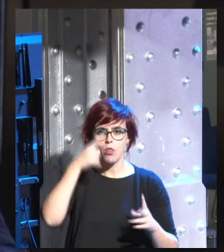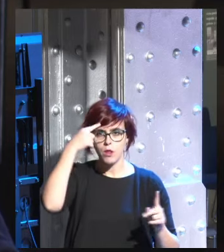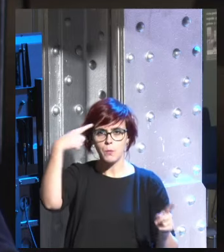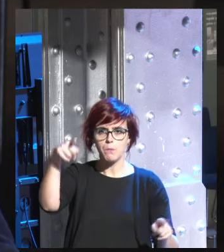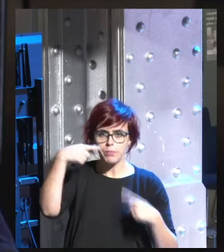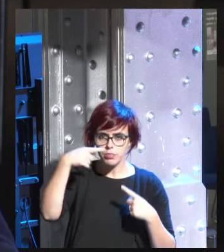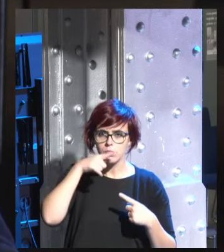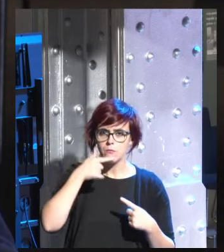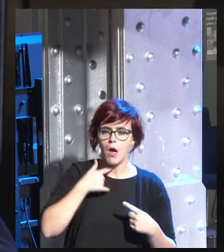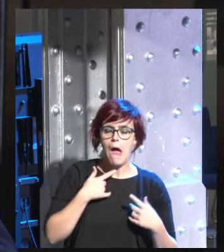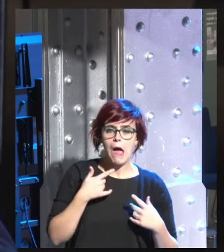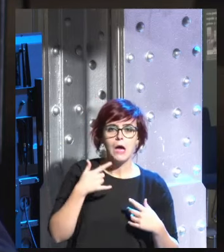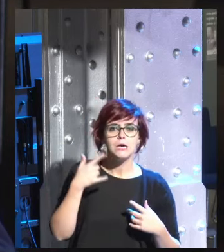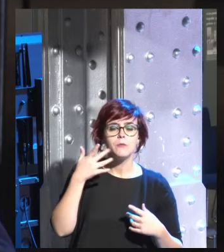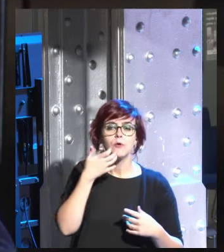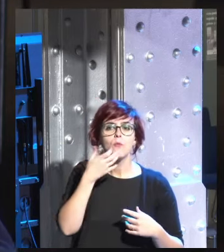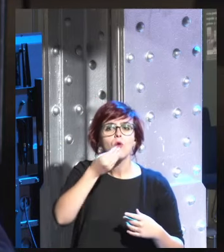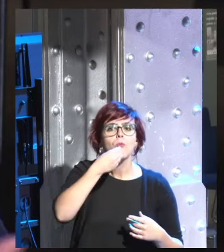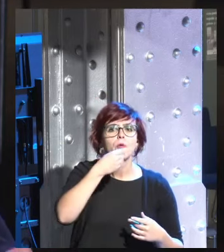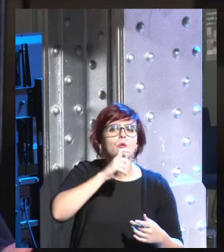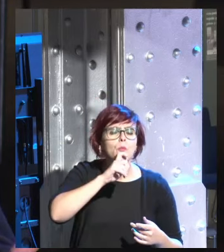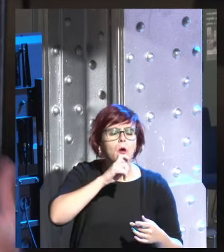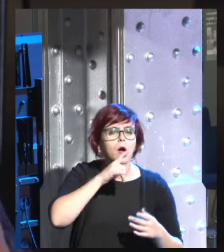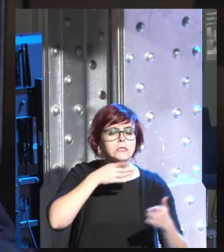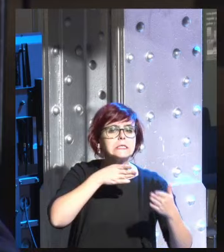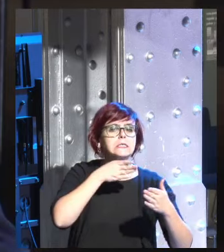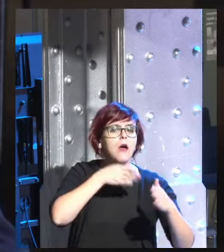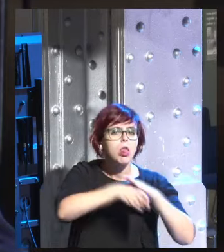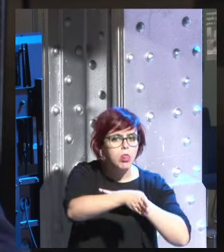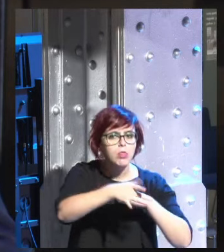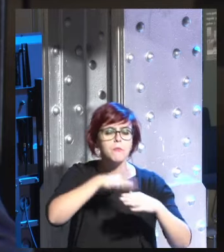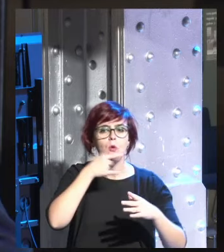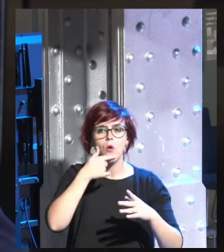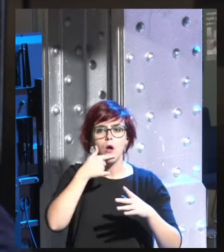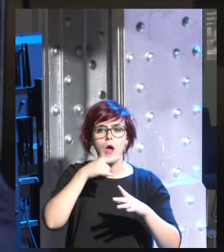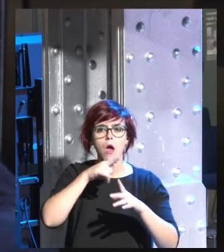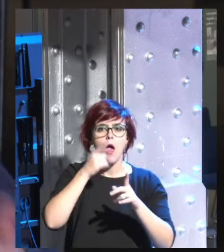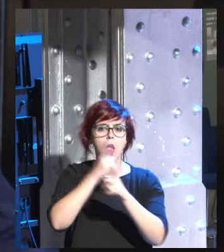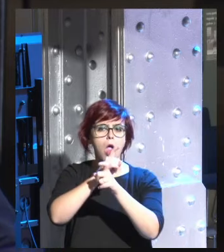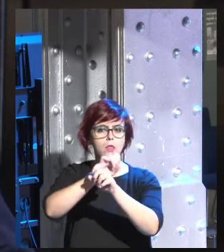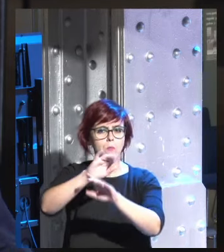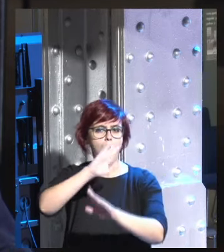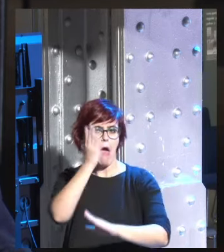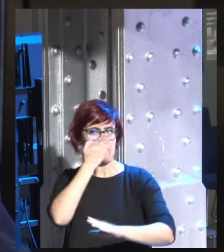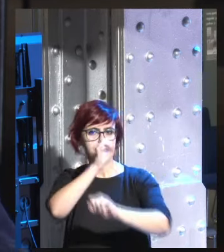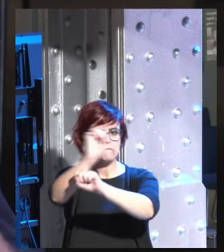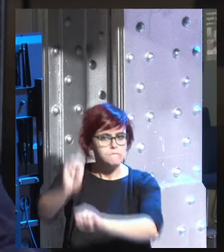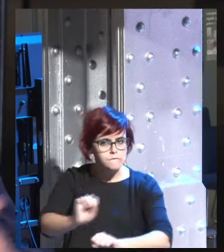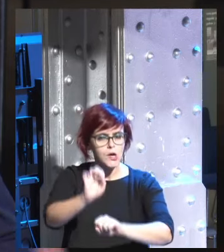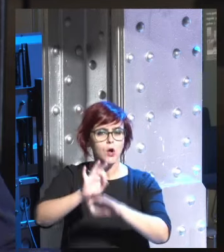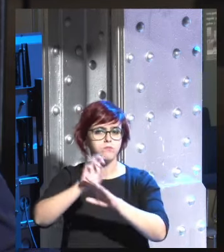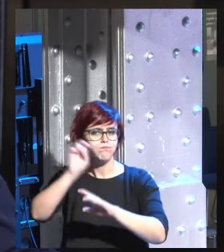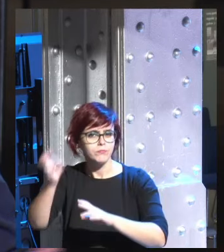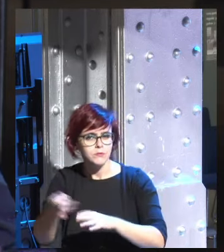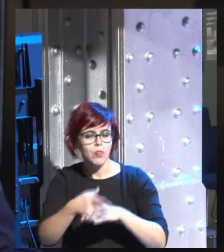cómo conseguir comida cómo refugiarse cómo protegerse de los enemigos uno tiene que recurrir a sí mismo pero a medida que la